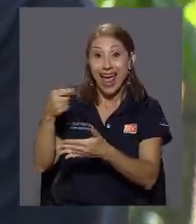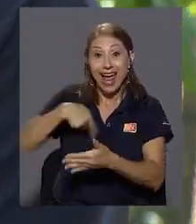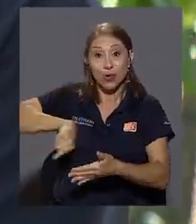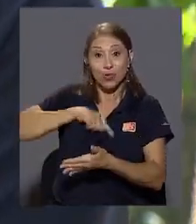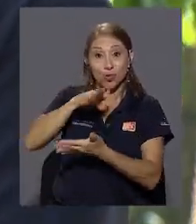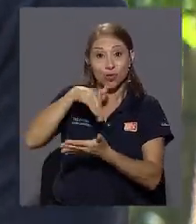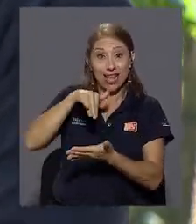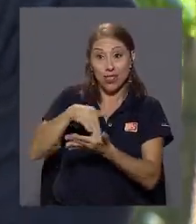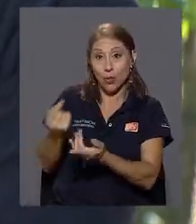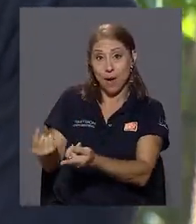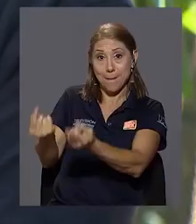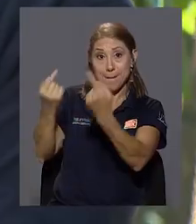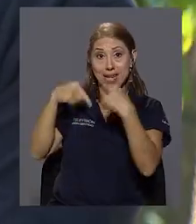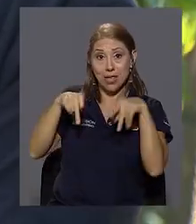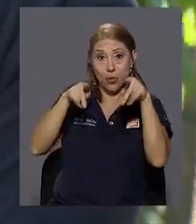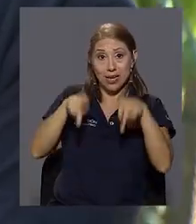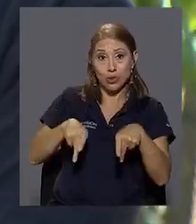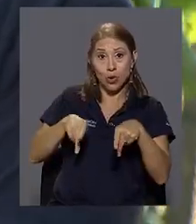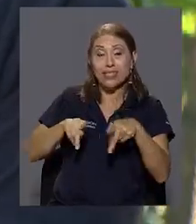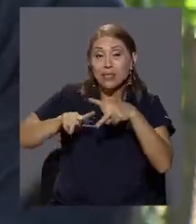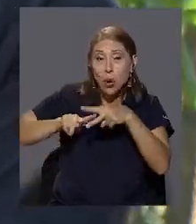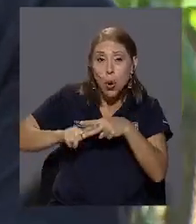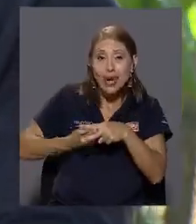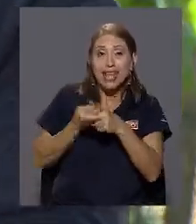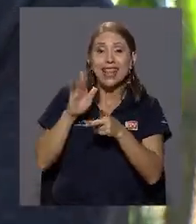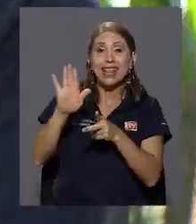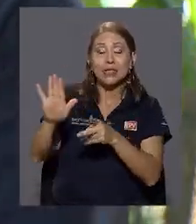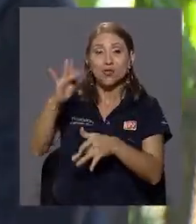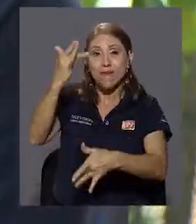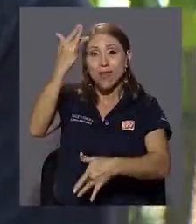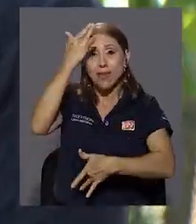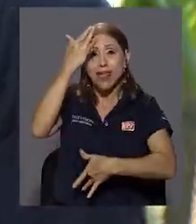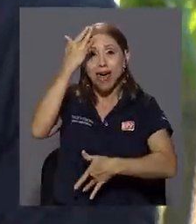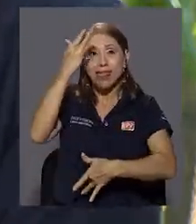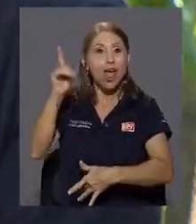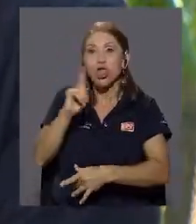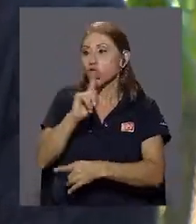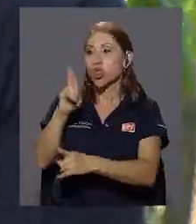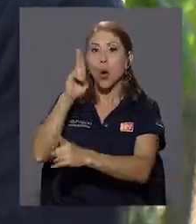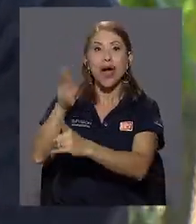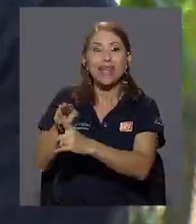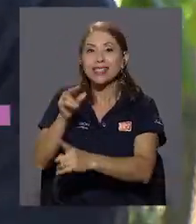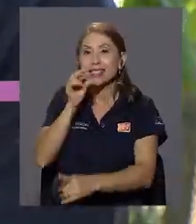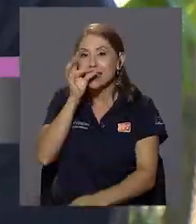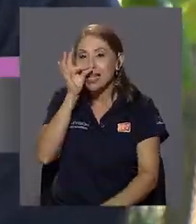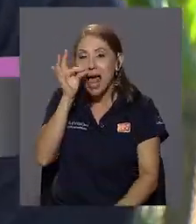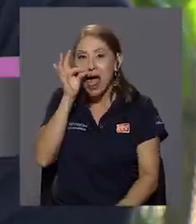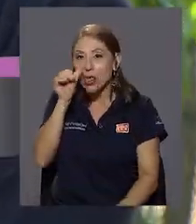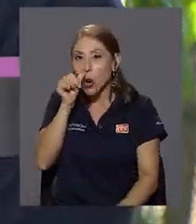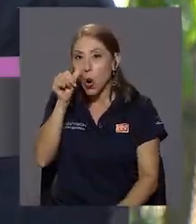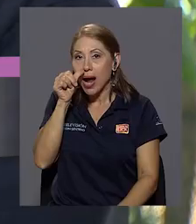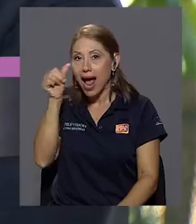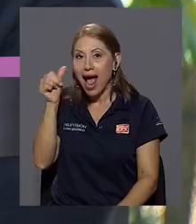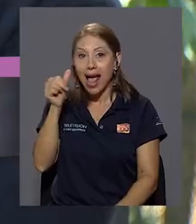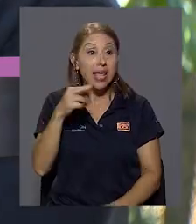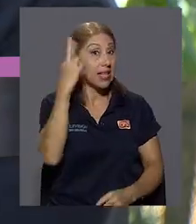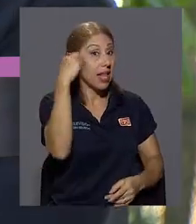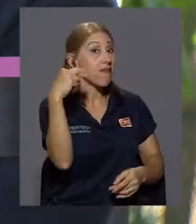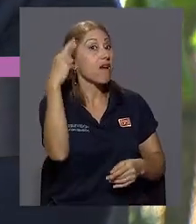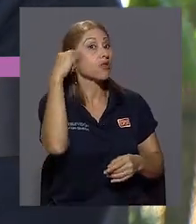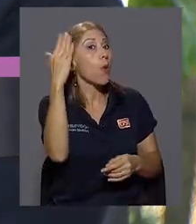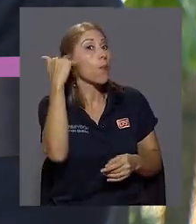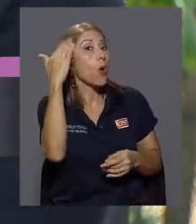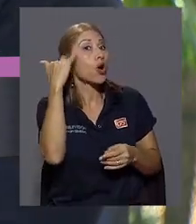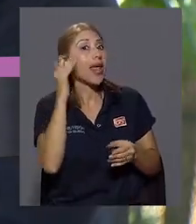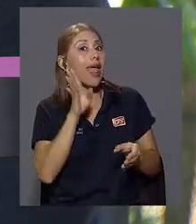centro que el origen tal vez de su enfermedad no es la droga en sí, ¿verdad? Es la razón de por qué él llegó a